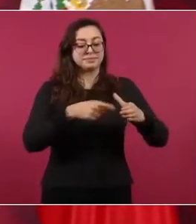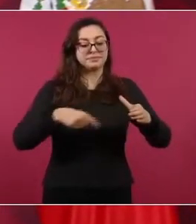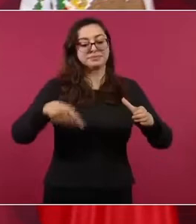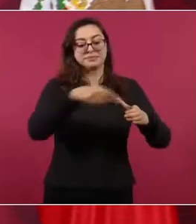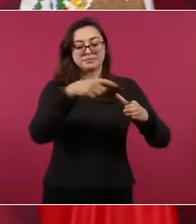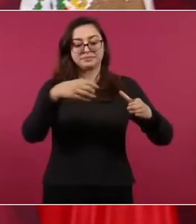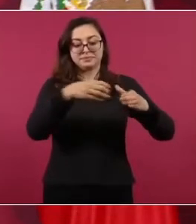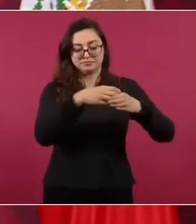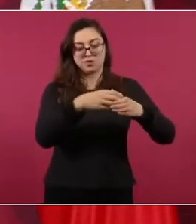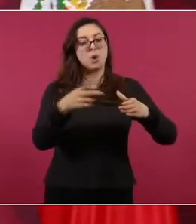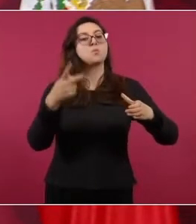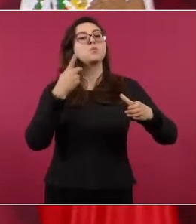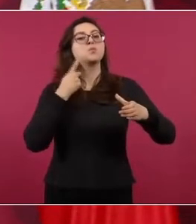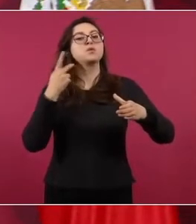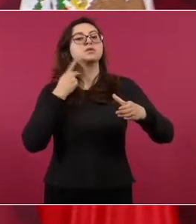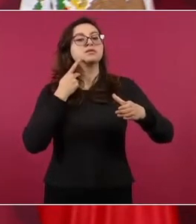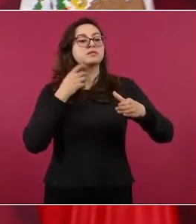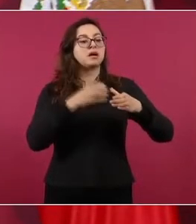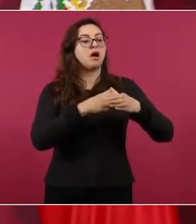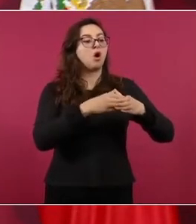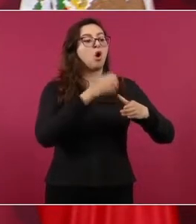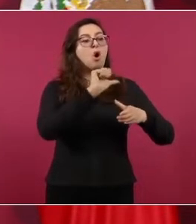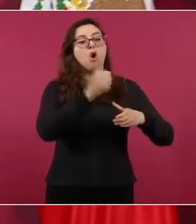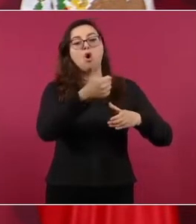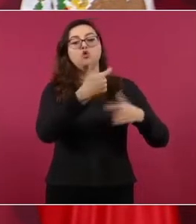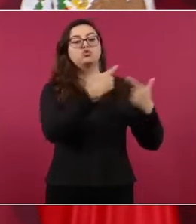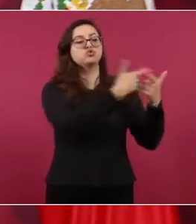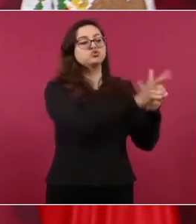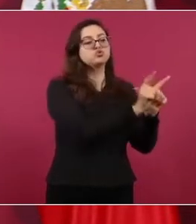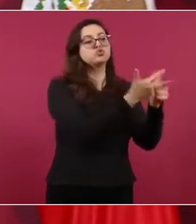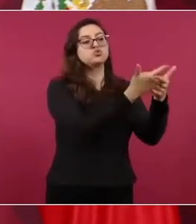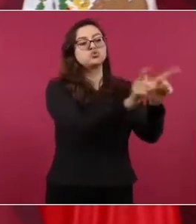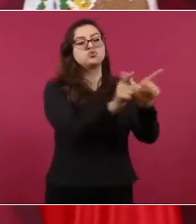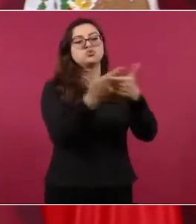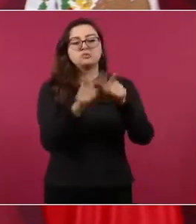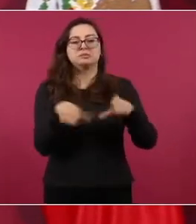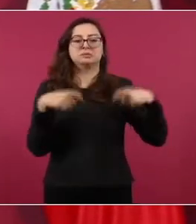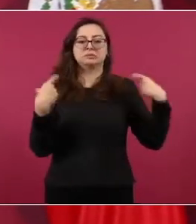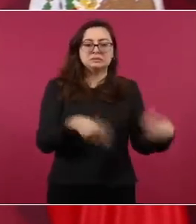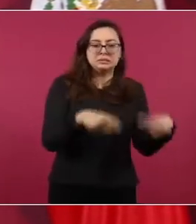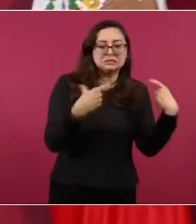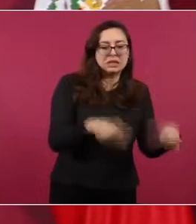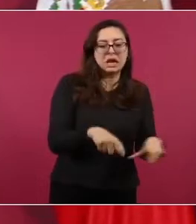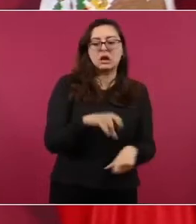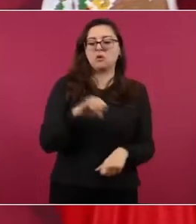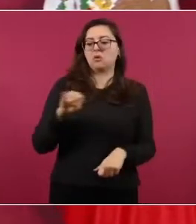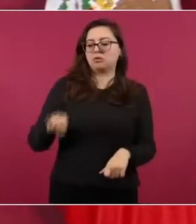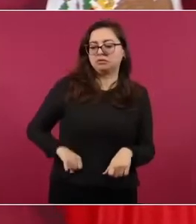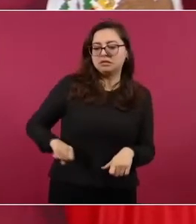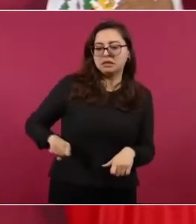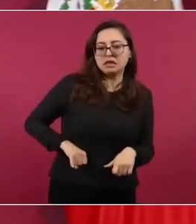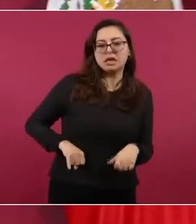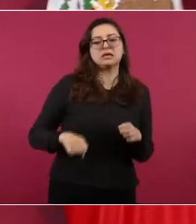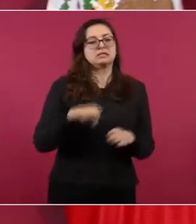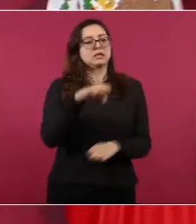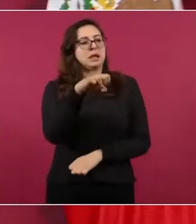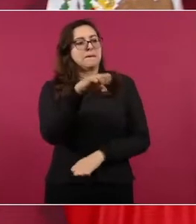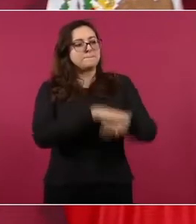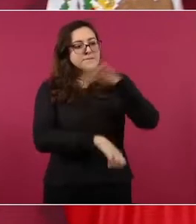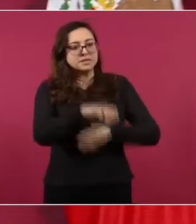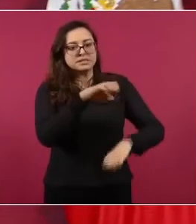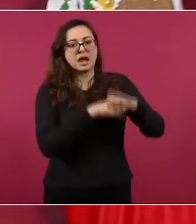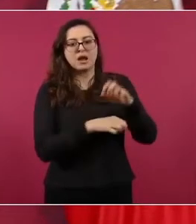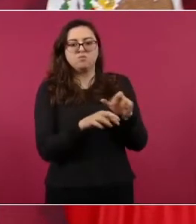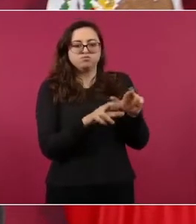creados, los potentados gobiernos esos países,